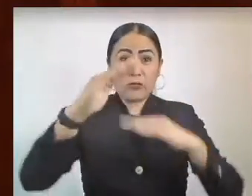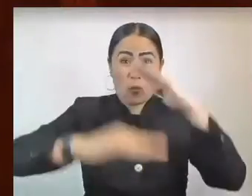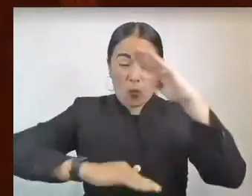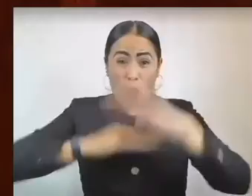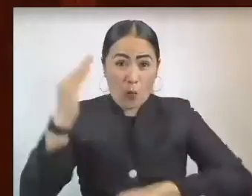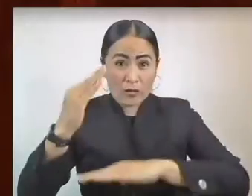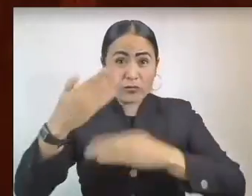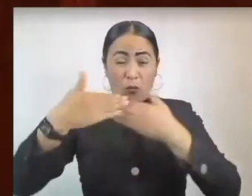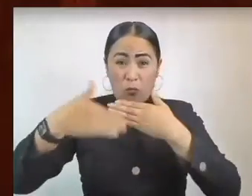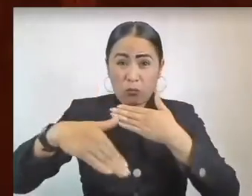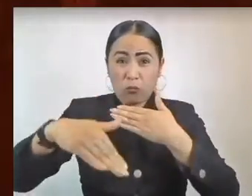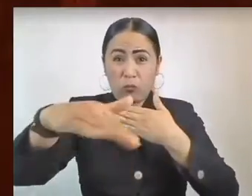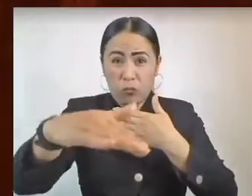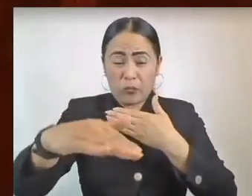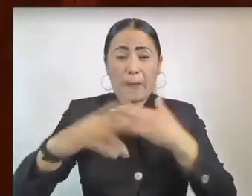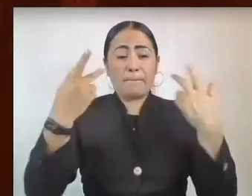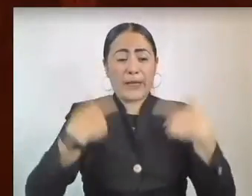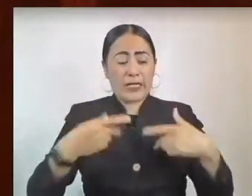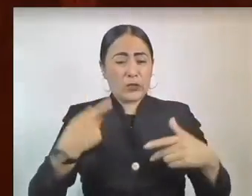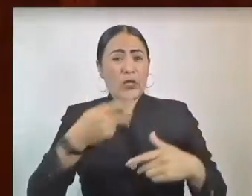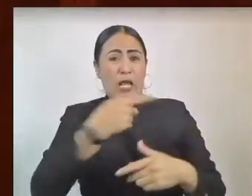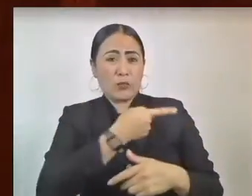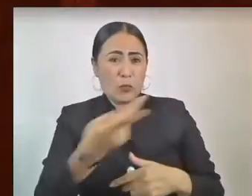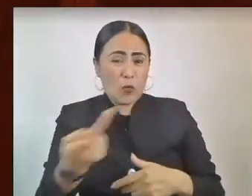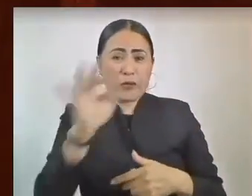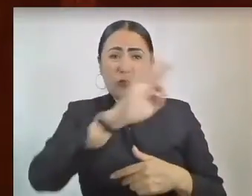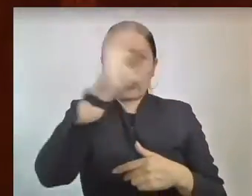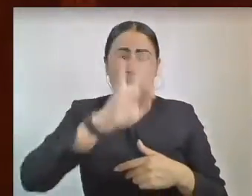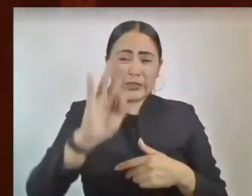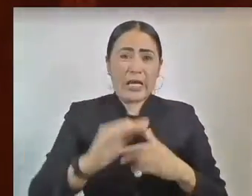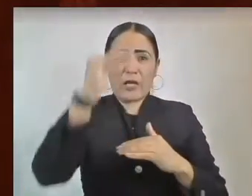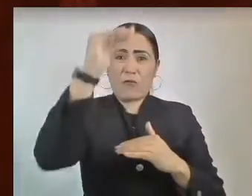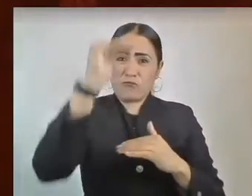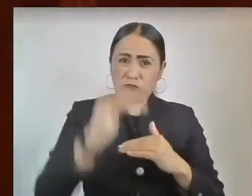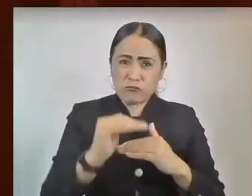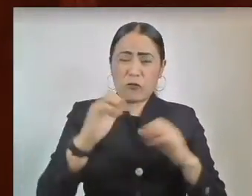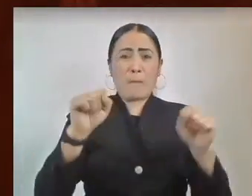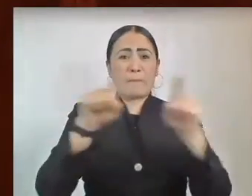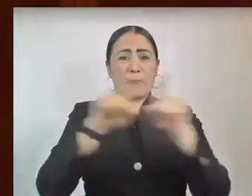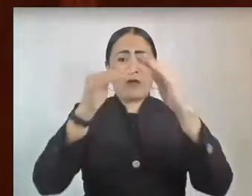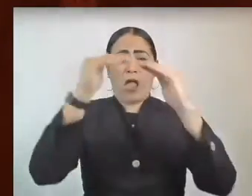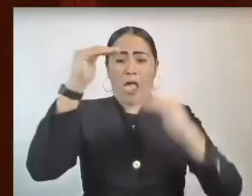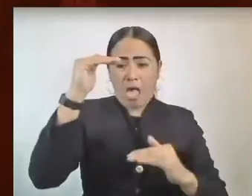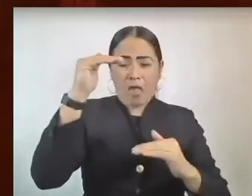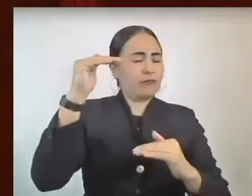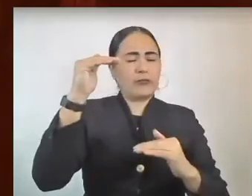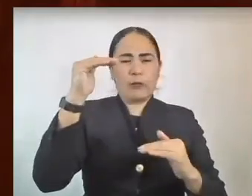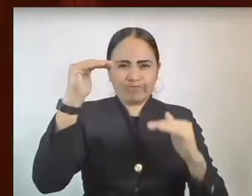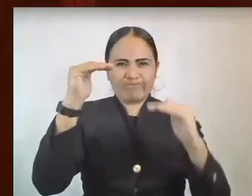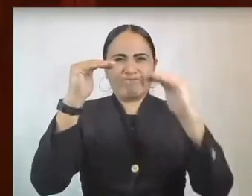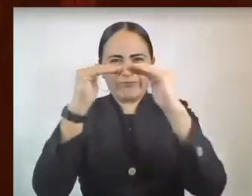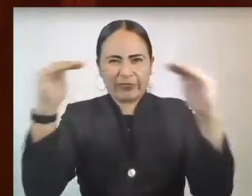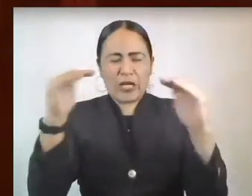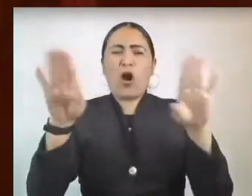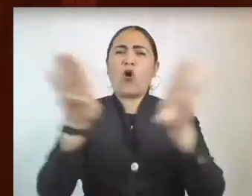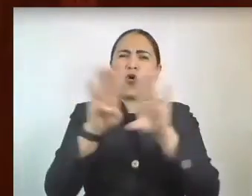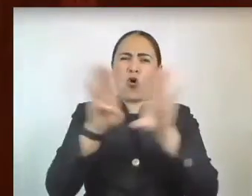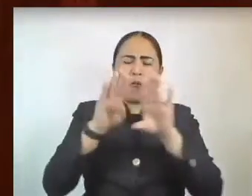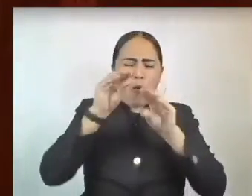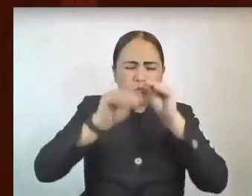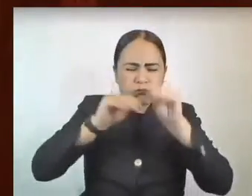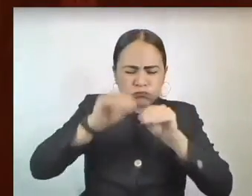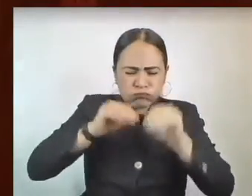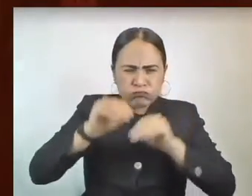en la reducción de los índices de pobreza y desigualdad deben estar diseñados con reglas